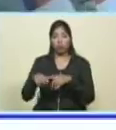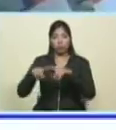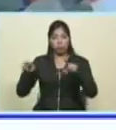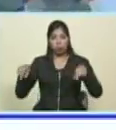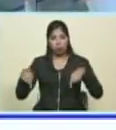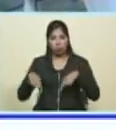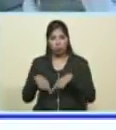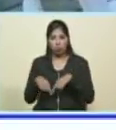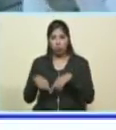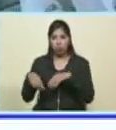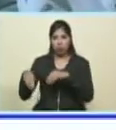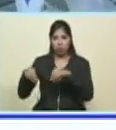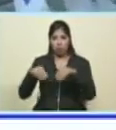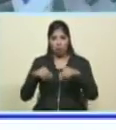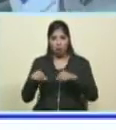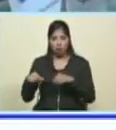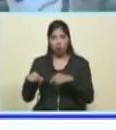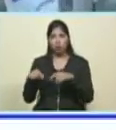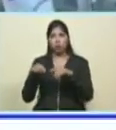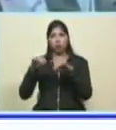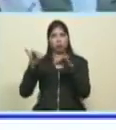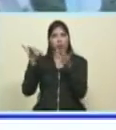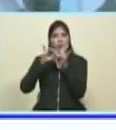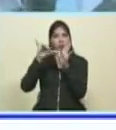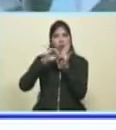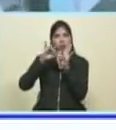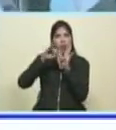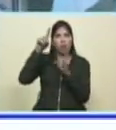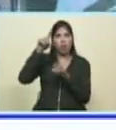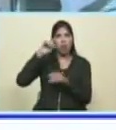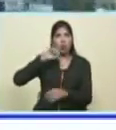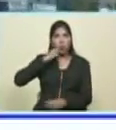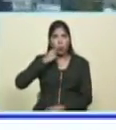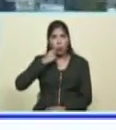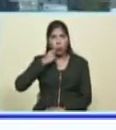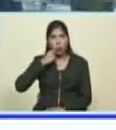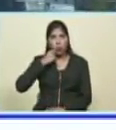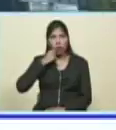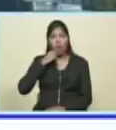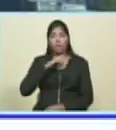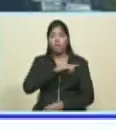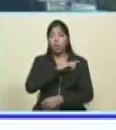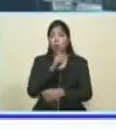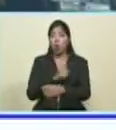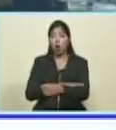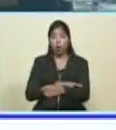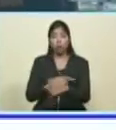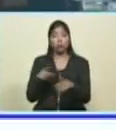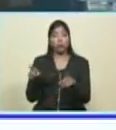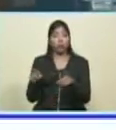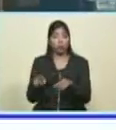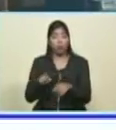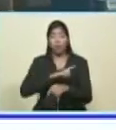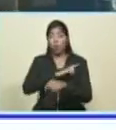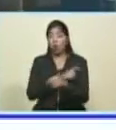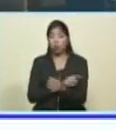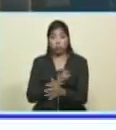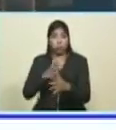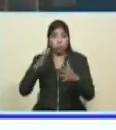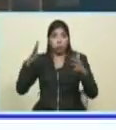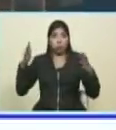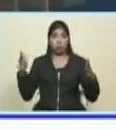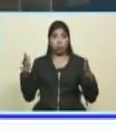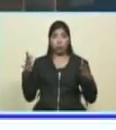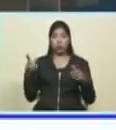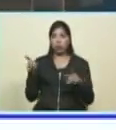colida con la Siberia rusa, no se imagina una ciudad tan portentosa, tan grande, tan